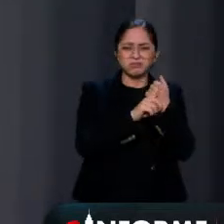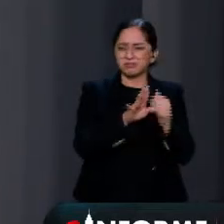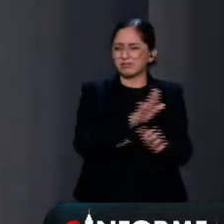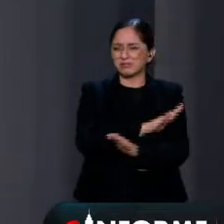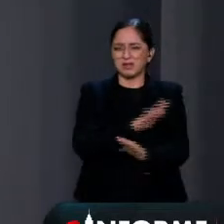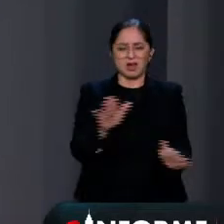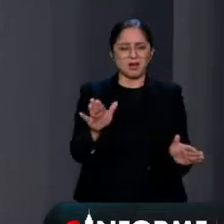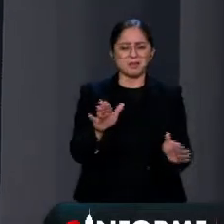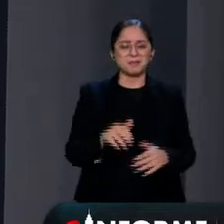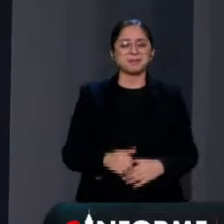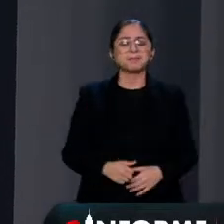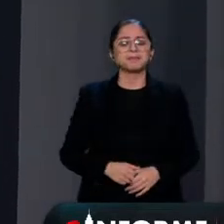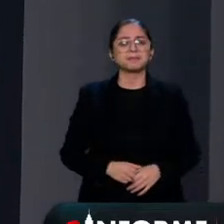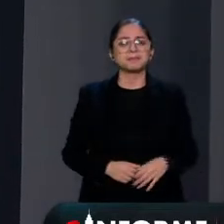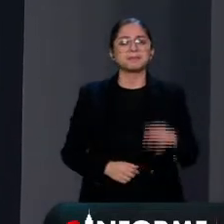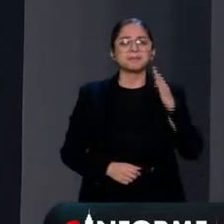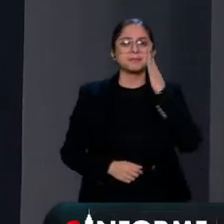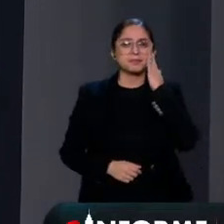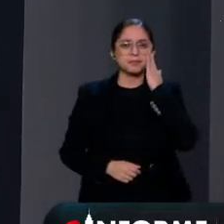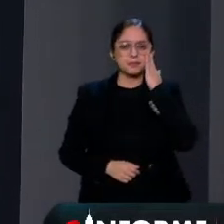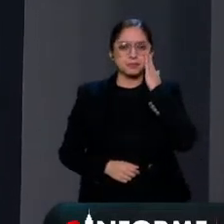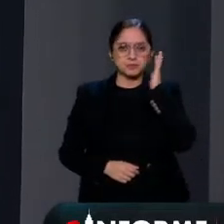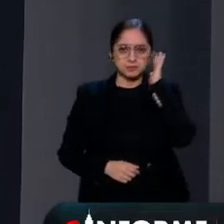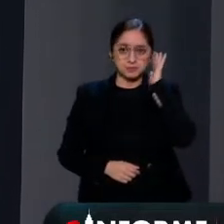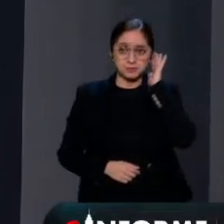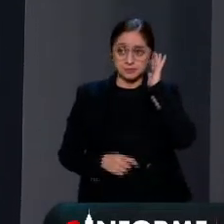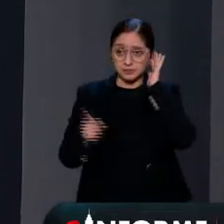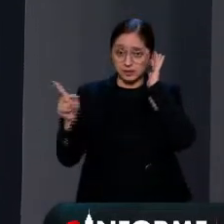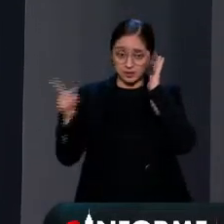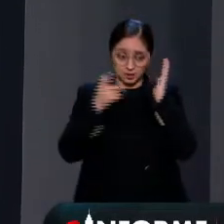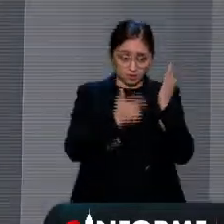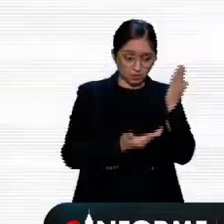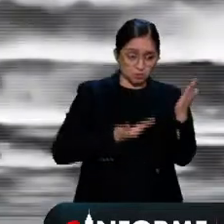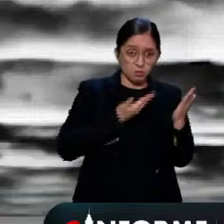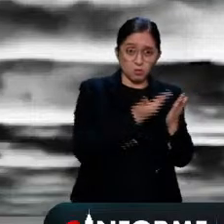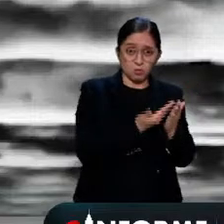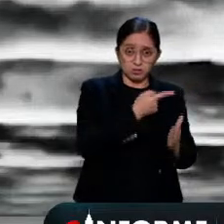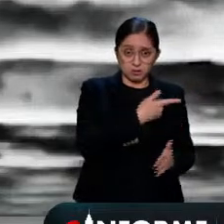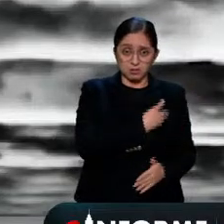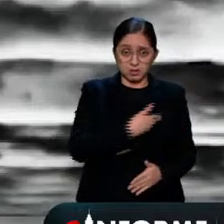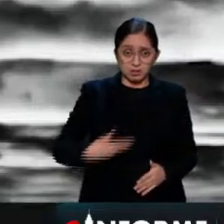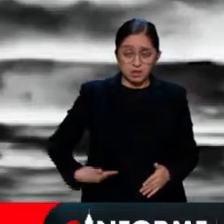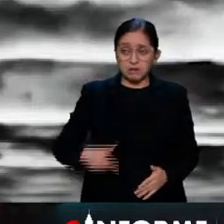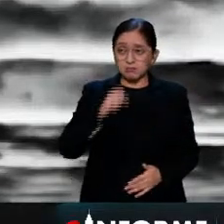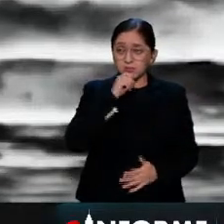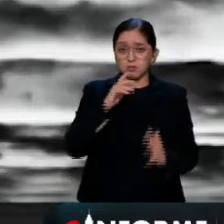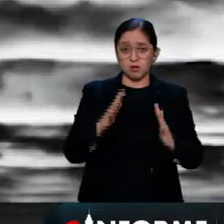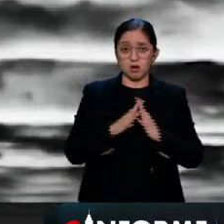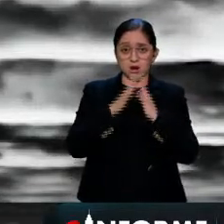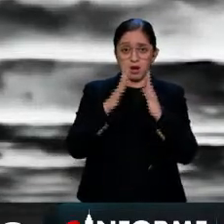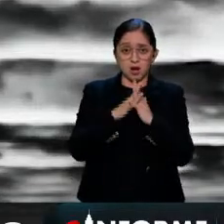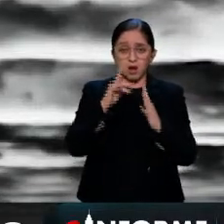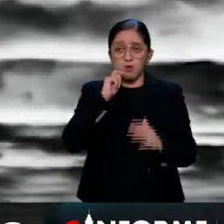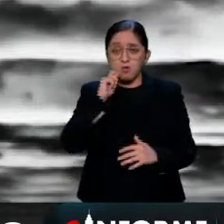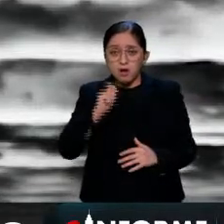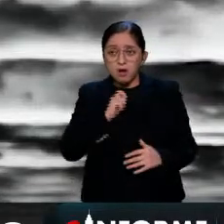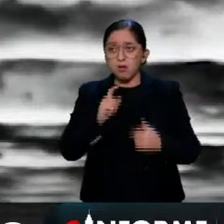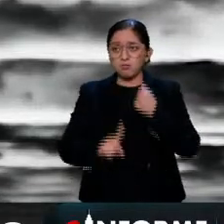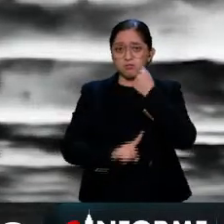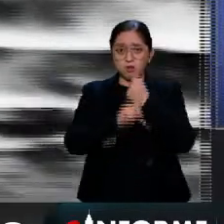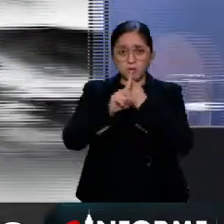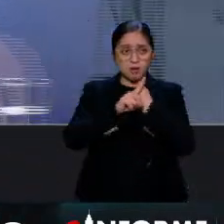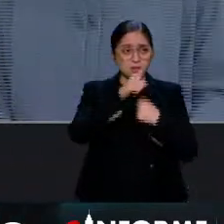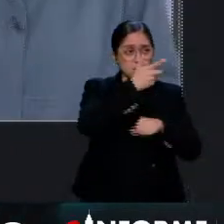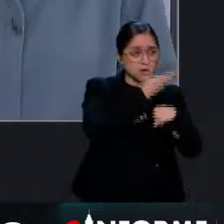Bueno, parte del contexto en el que se da esta propuesta del presidente, además de la guerra en Ucrania y la tensión entre Estados Unidos y China, son los